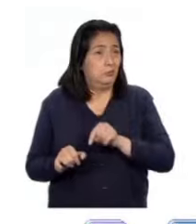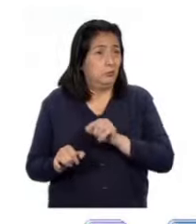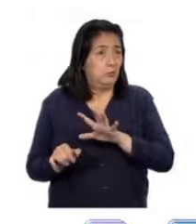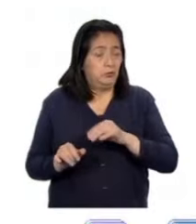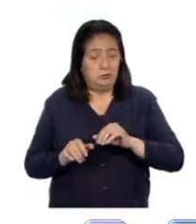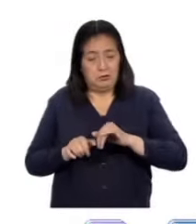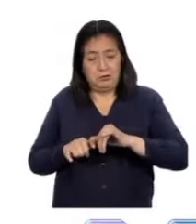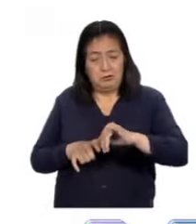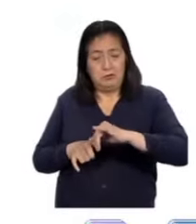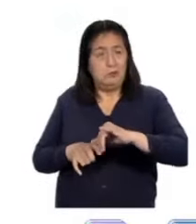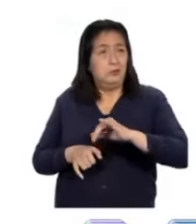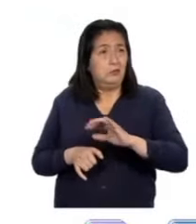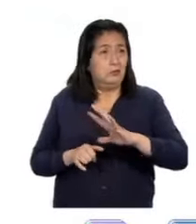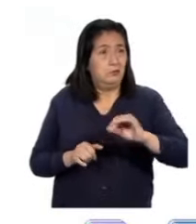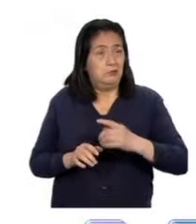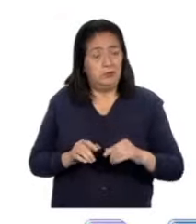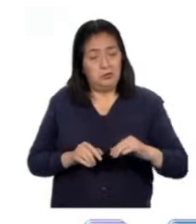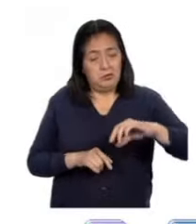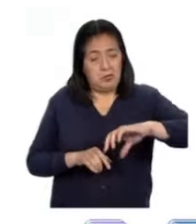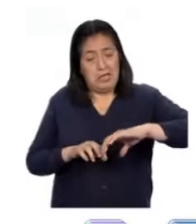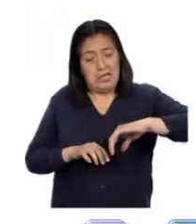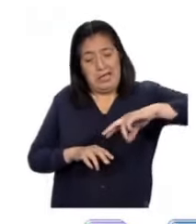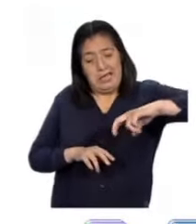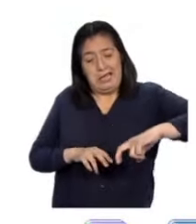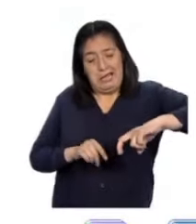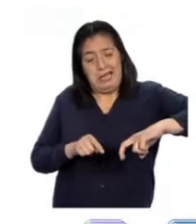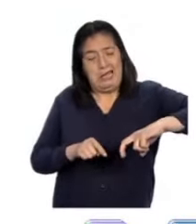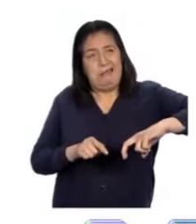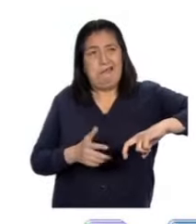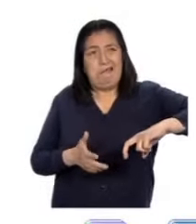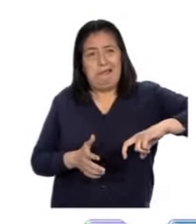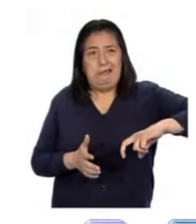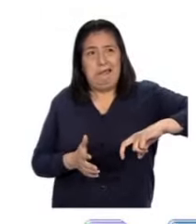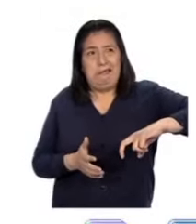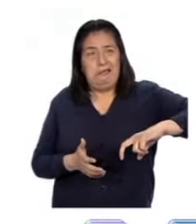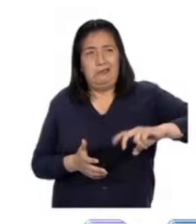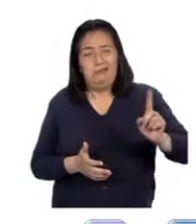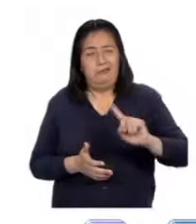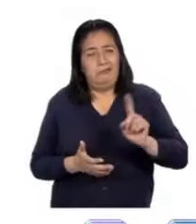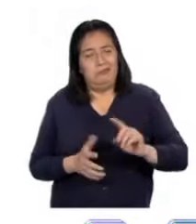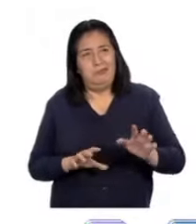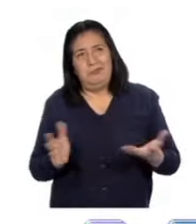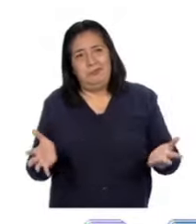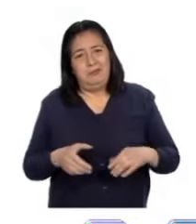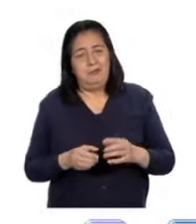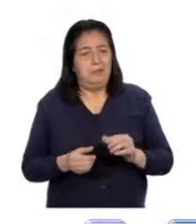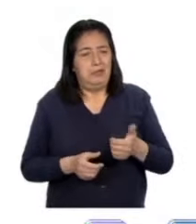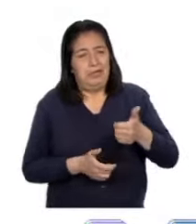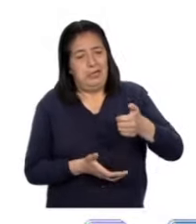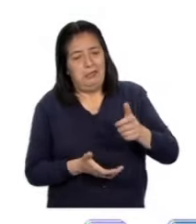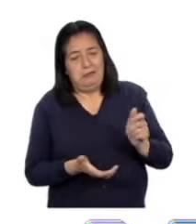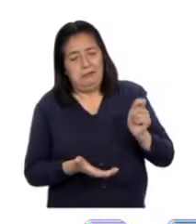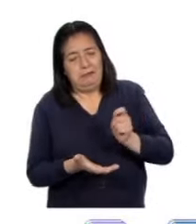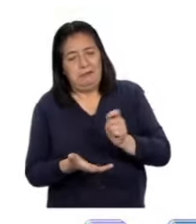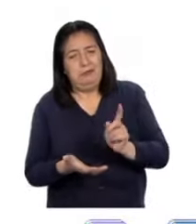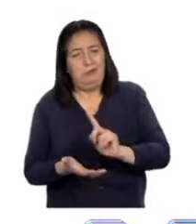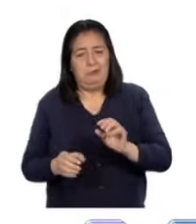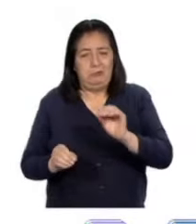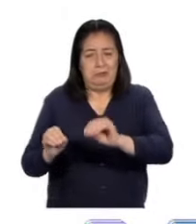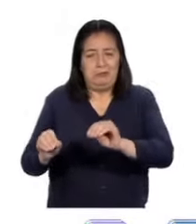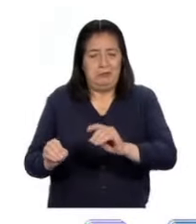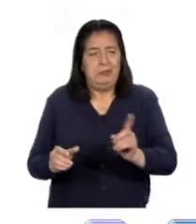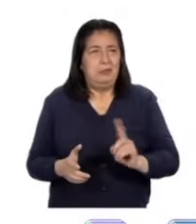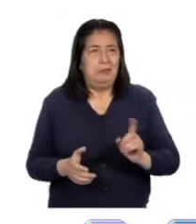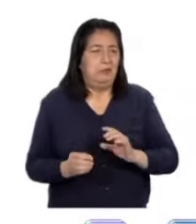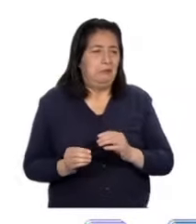centímetros de ancho y cuando tratábamos de utilizar esa ubicación quedábamos así, no había espacio ni para los lápices ni para que nos